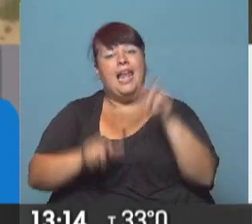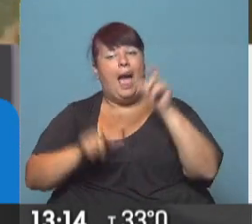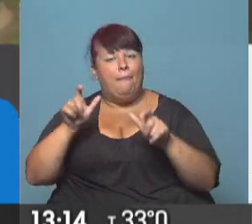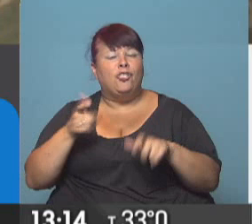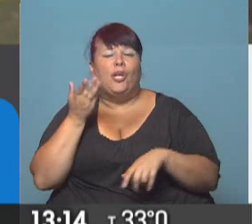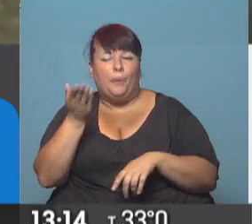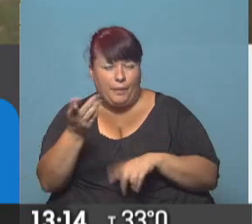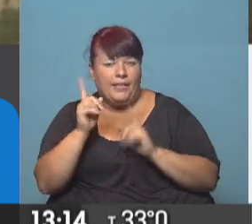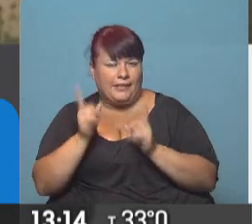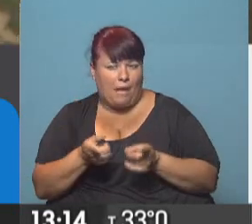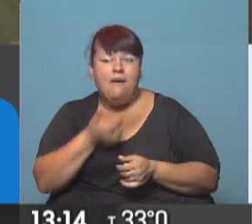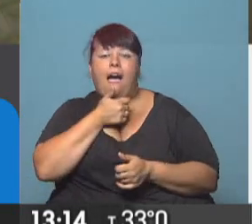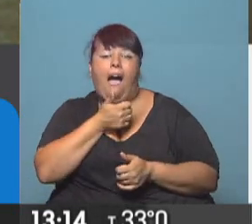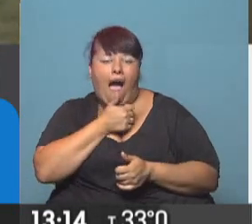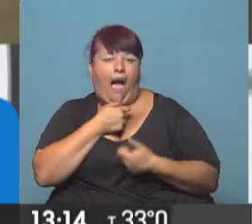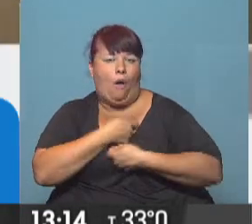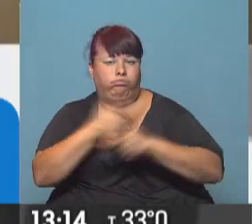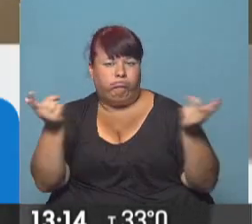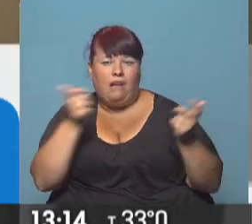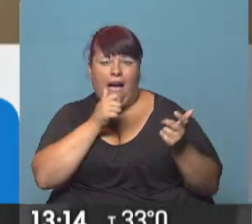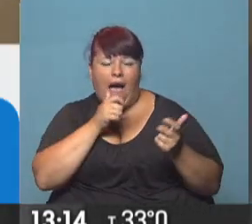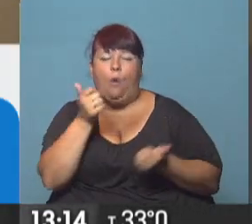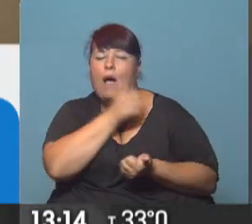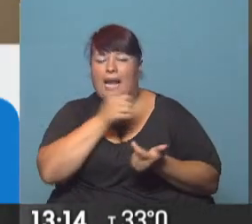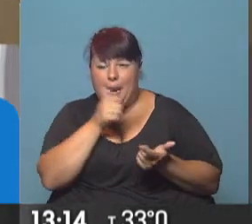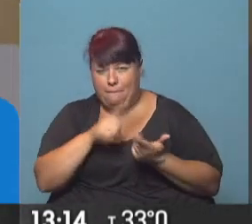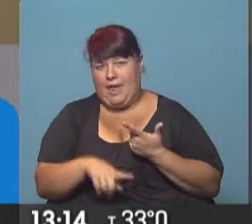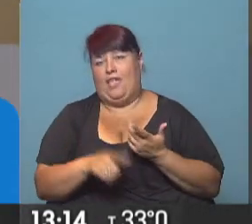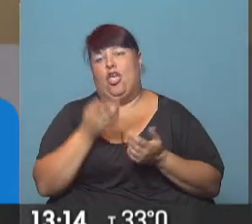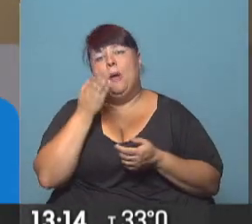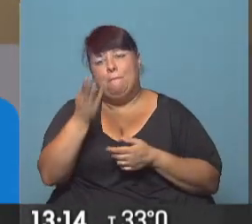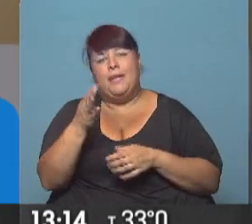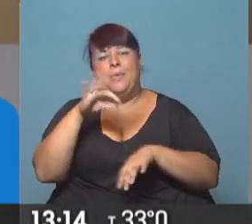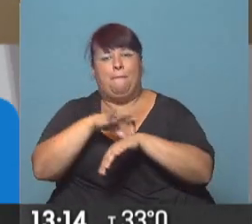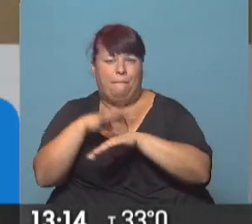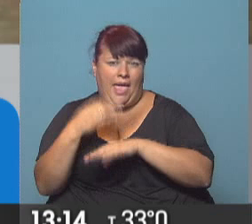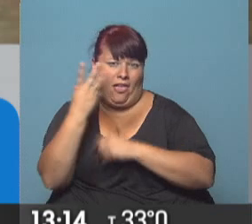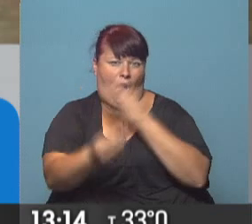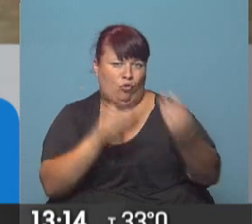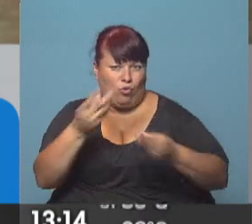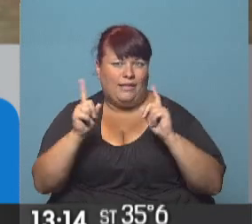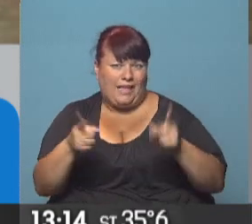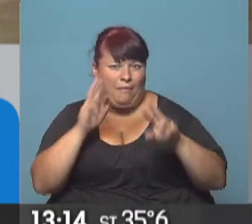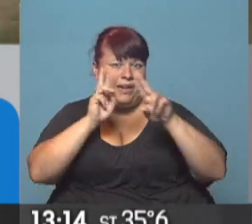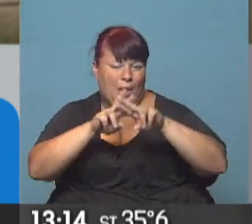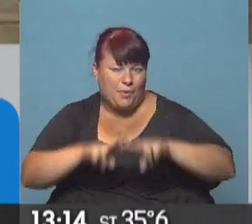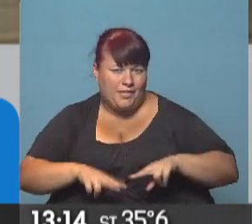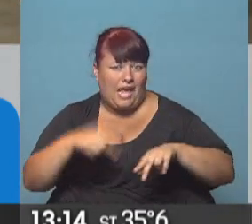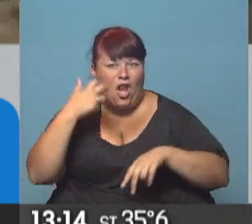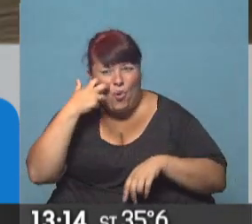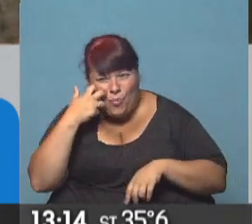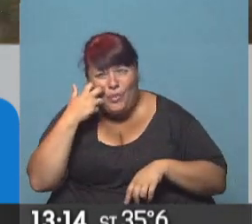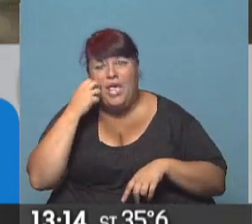se piden también agua, que se entreguen medicamentos, piden profesionales médicos para que también puedan atender a los